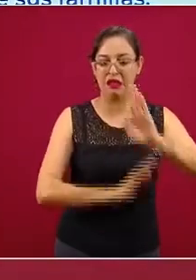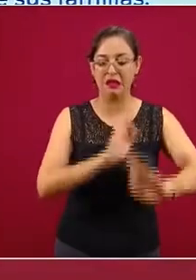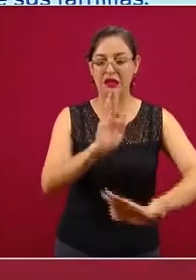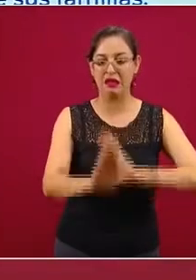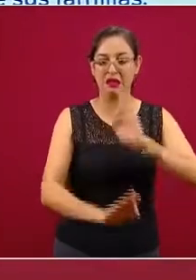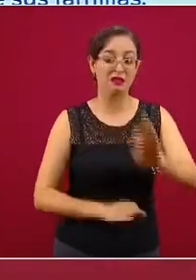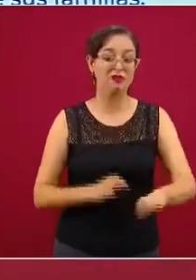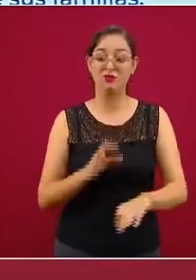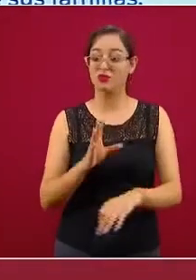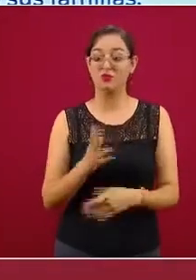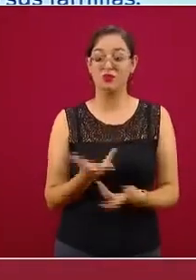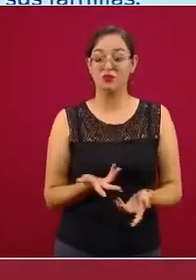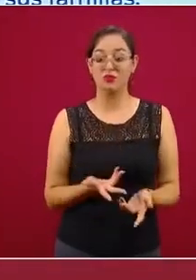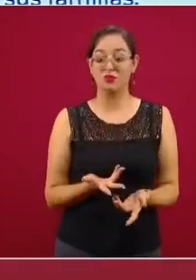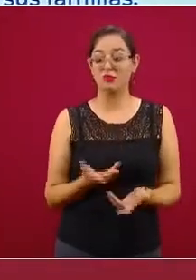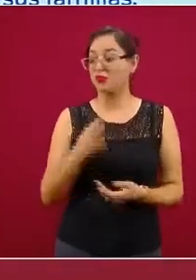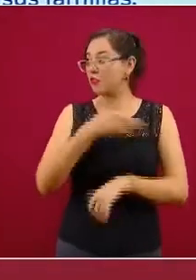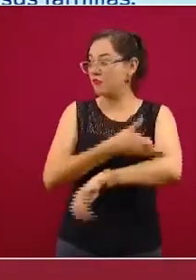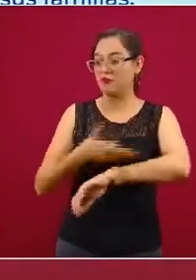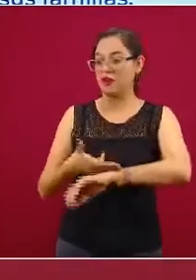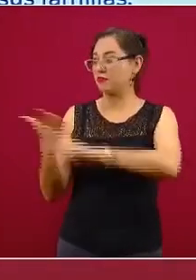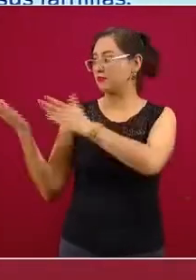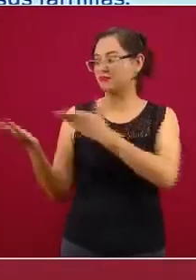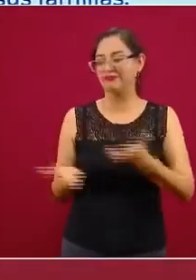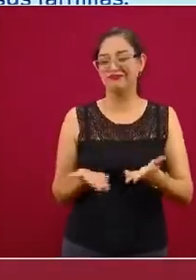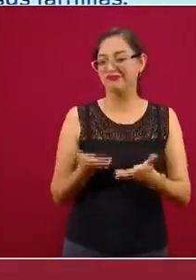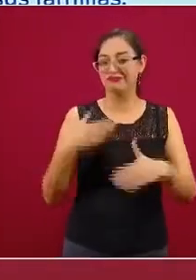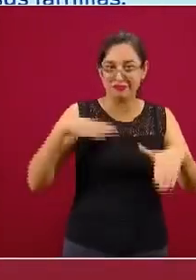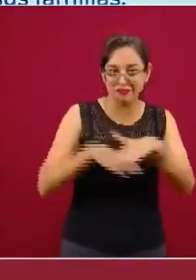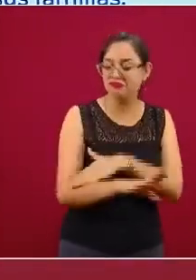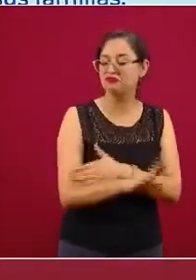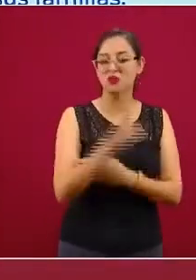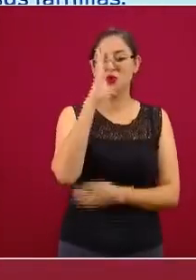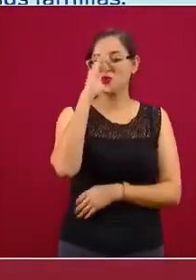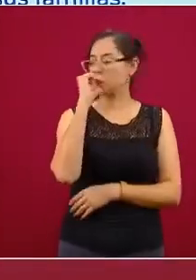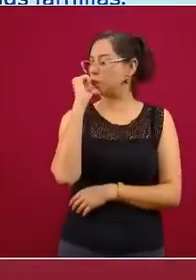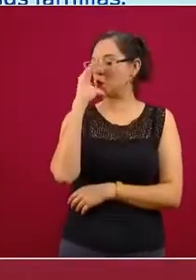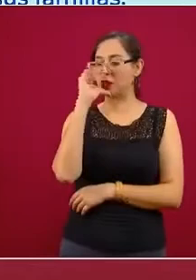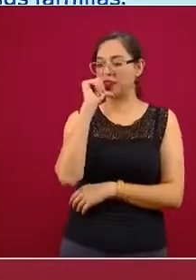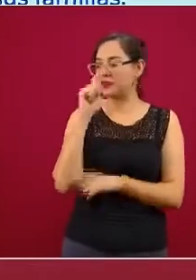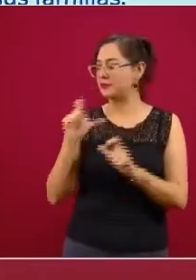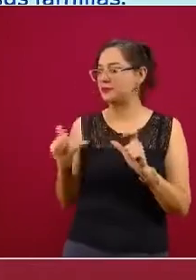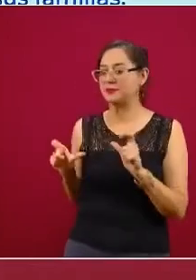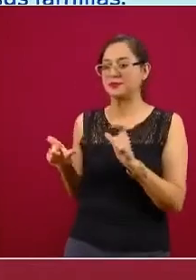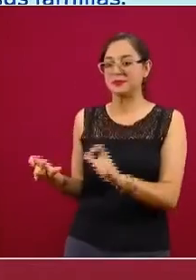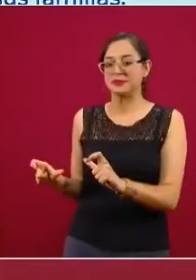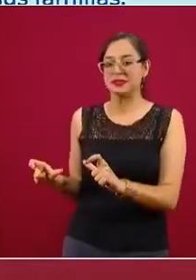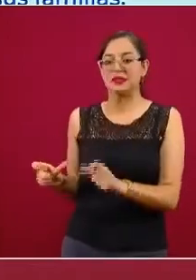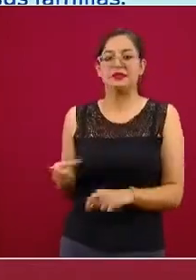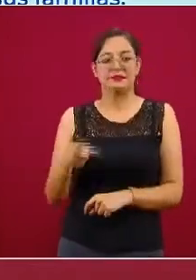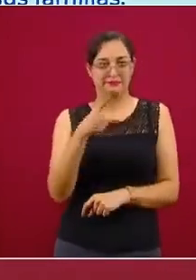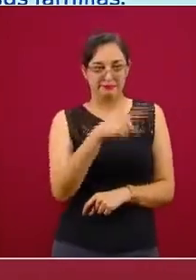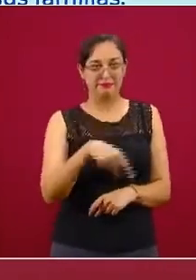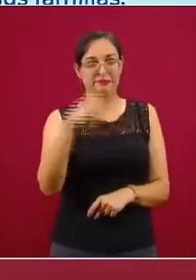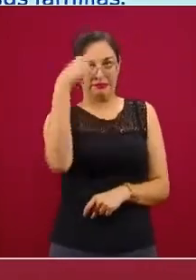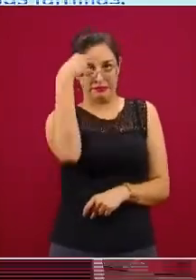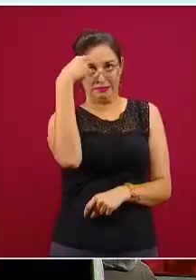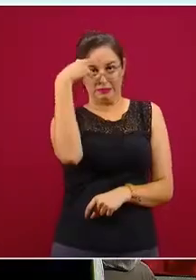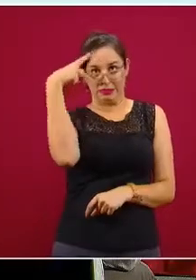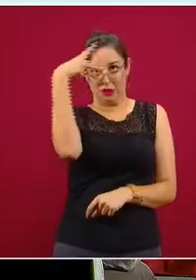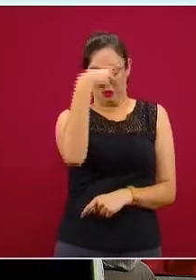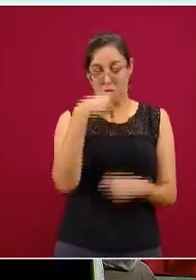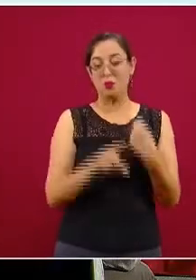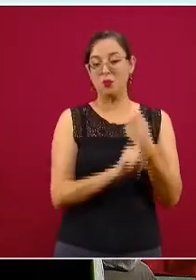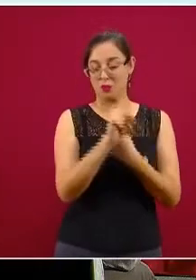a ni siquiera dejar pasar a los familiares, entonces, por supuesto que en el personal también genera un problema psicológico.